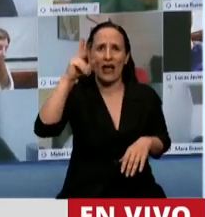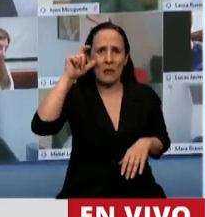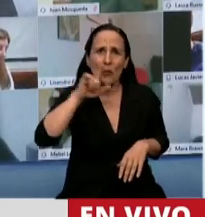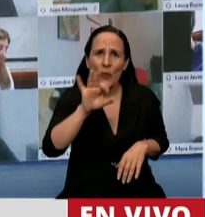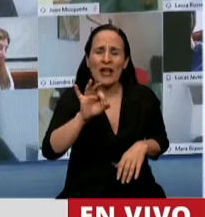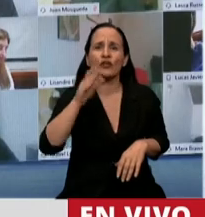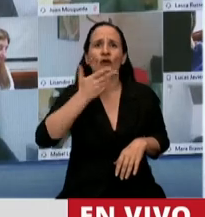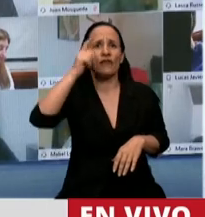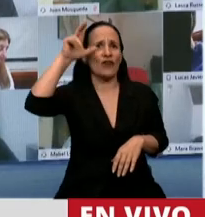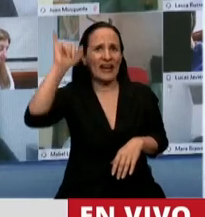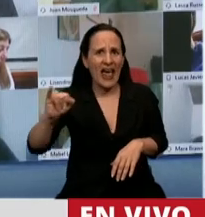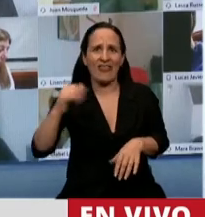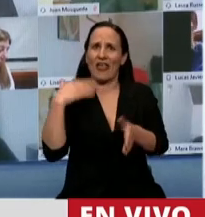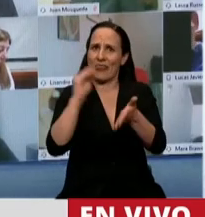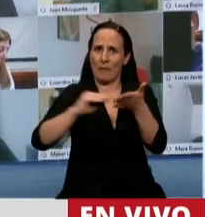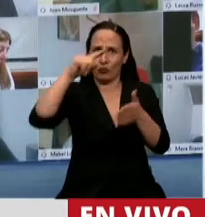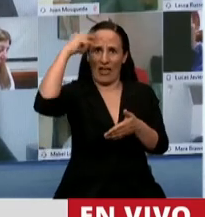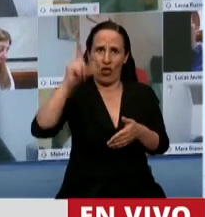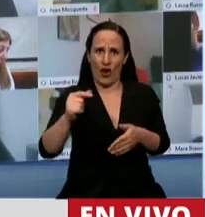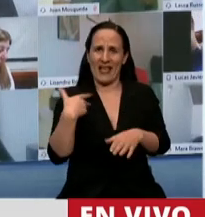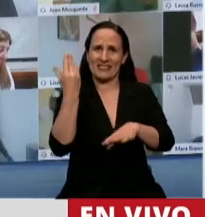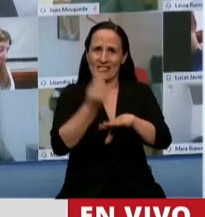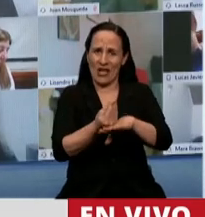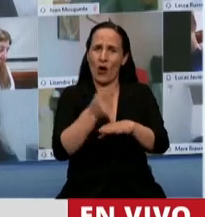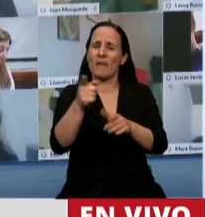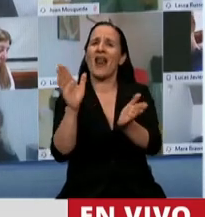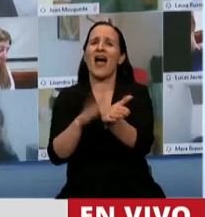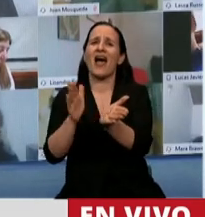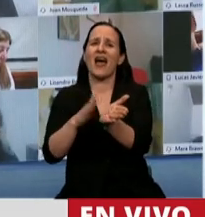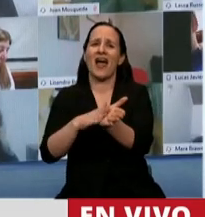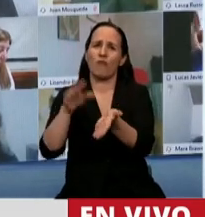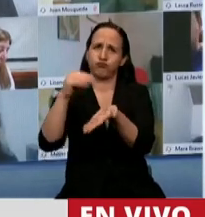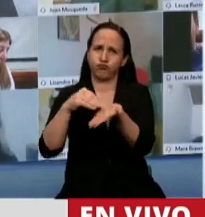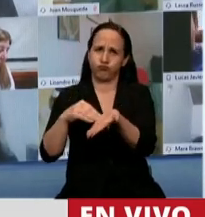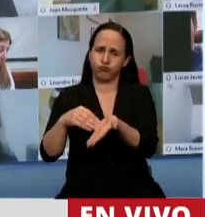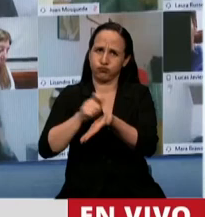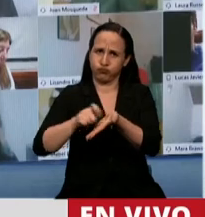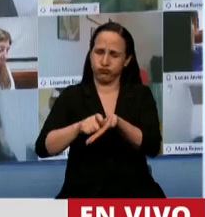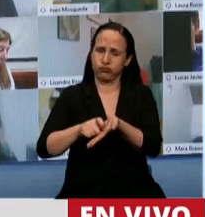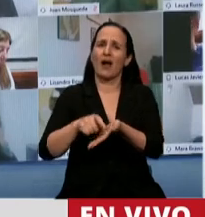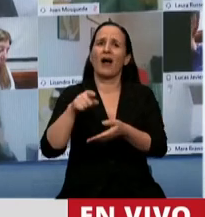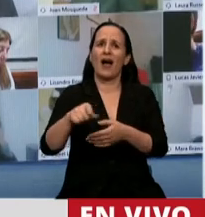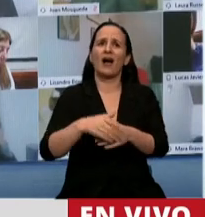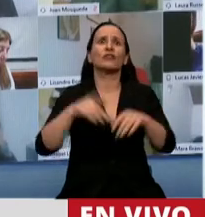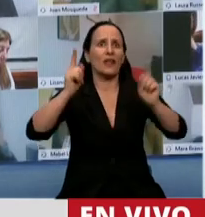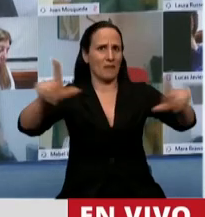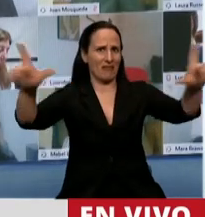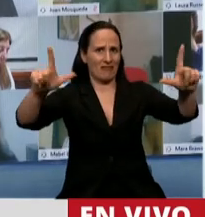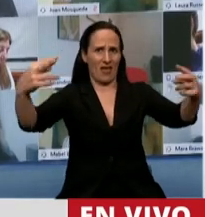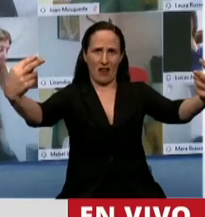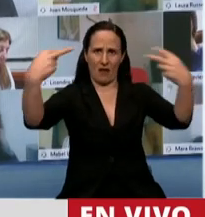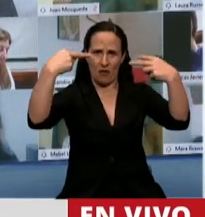diputado de la Nación, para que quede registro en las actas y eventualmente en el registro televisivo.